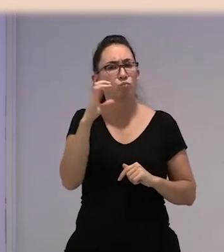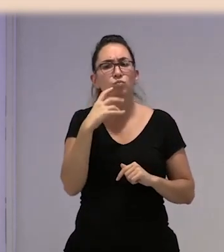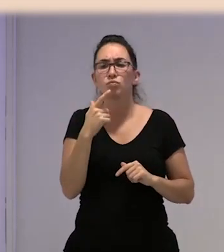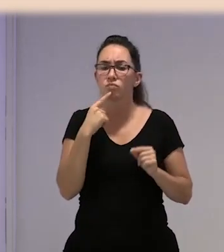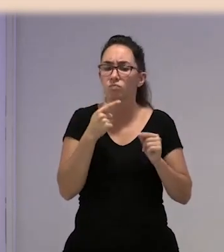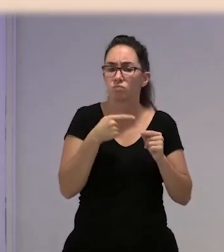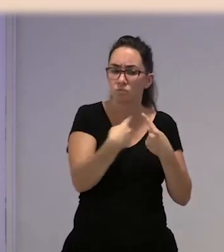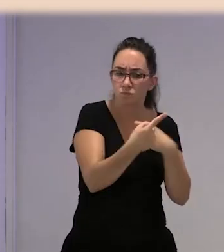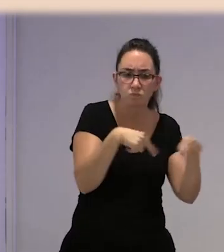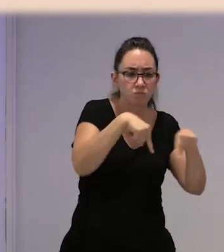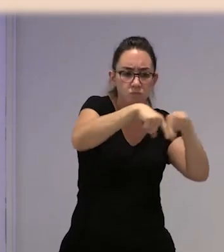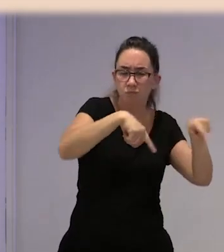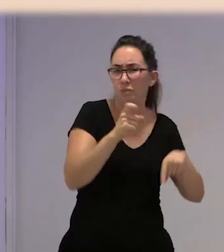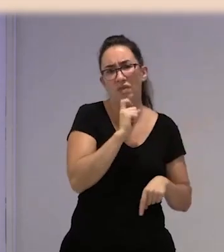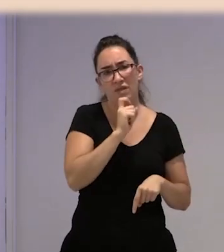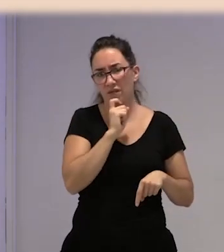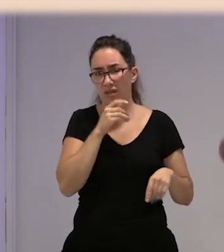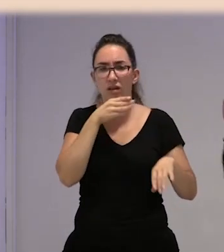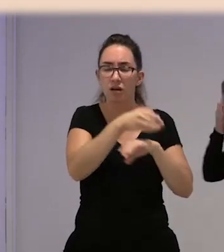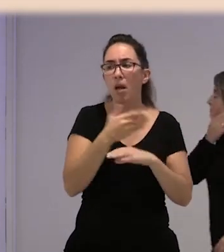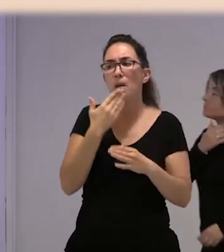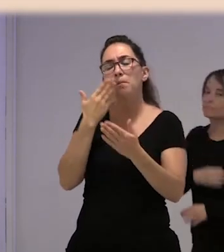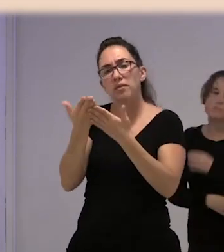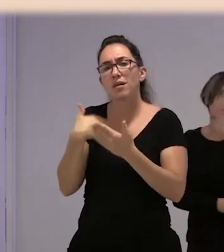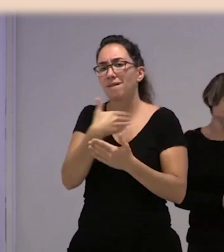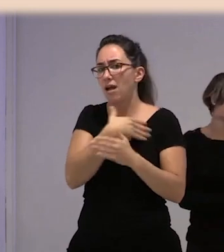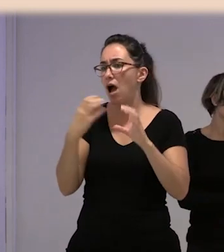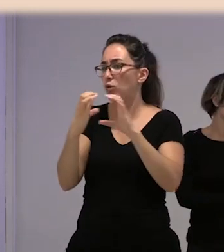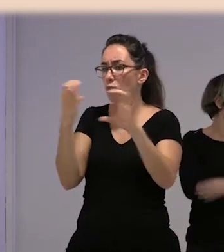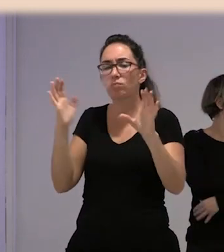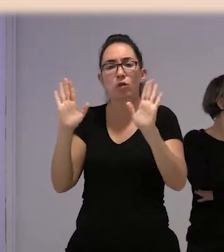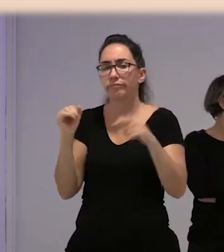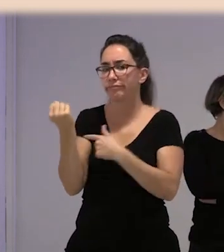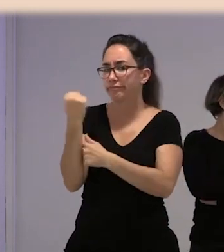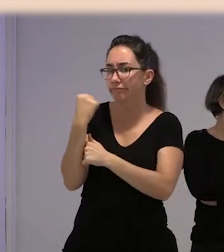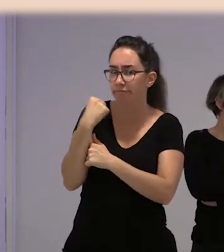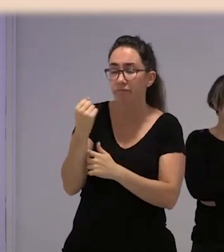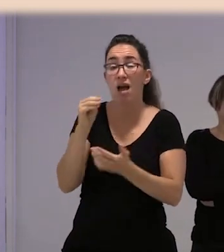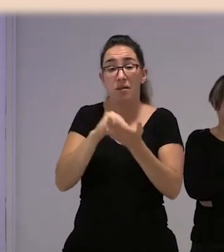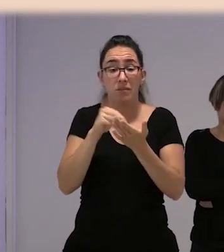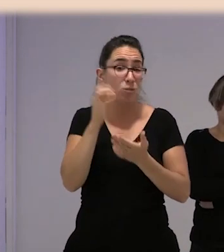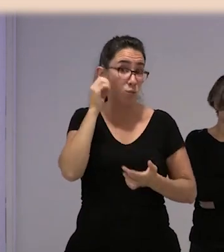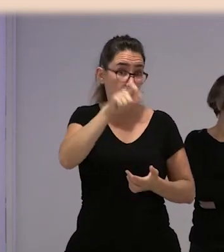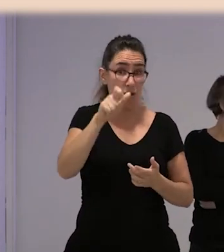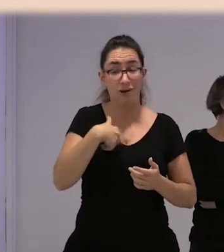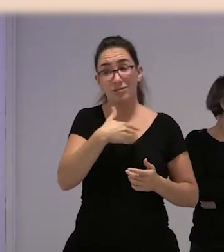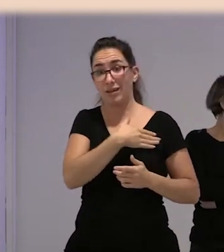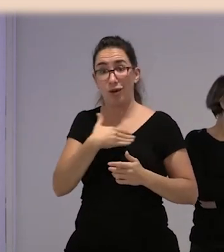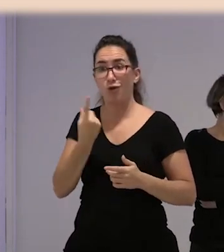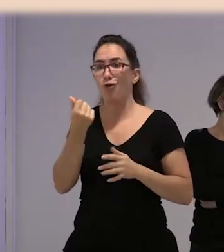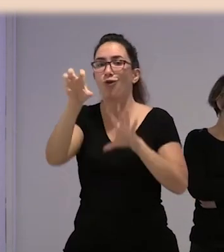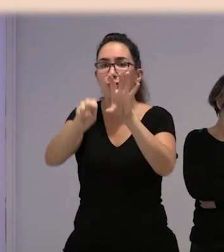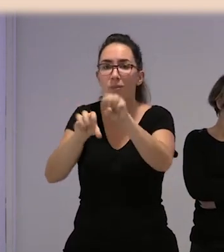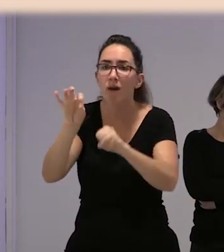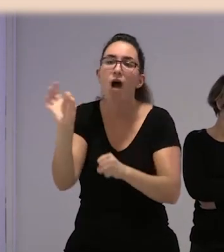accesos. Se piden autobuses, pero nada, y en algunos casos las mujeres para poder ir a hacer la compra,